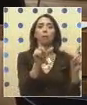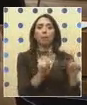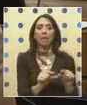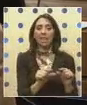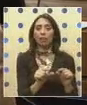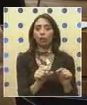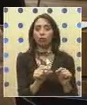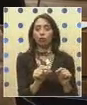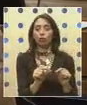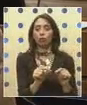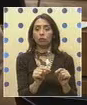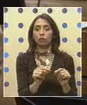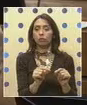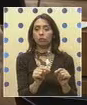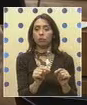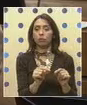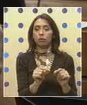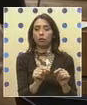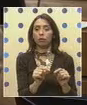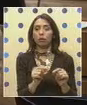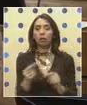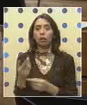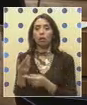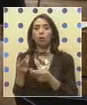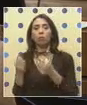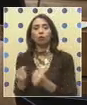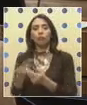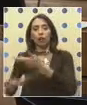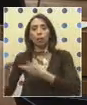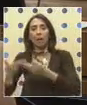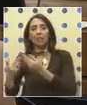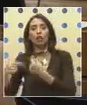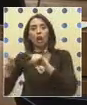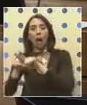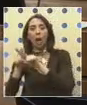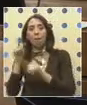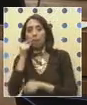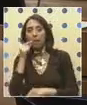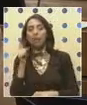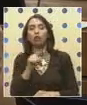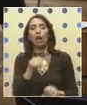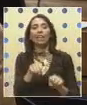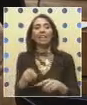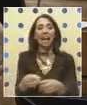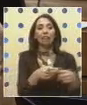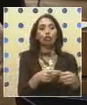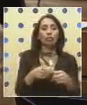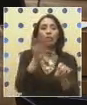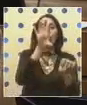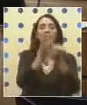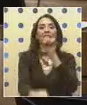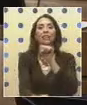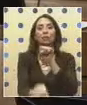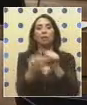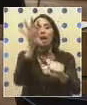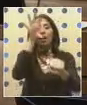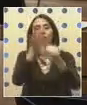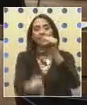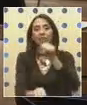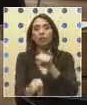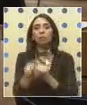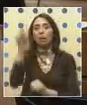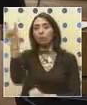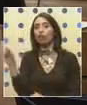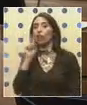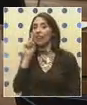acceso a poder compartir con su pareja? No, aquí hay una discriminación social. Es una discriminación del que tiene